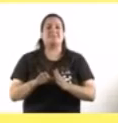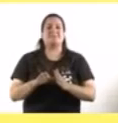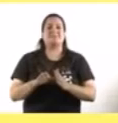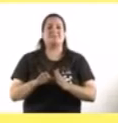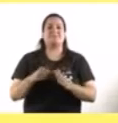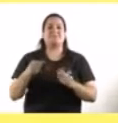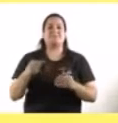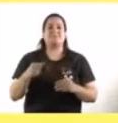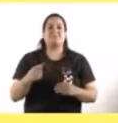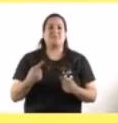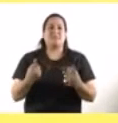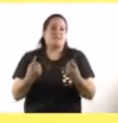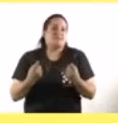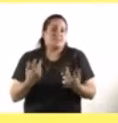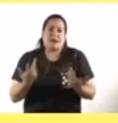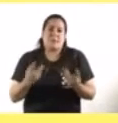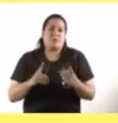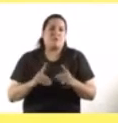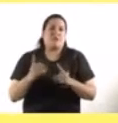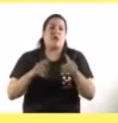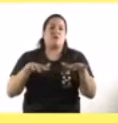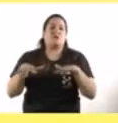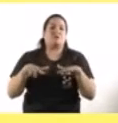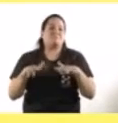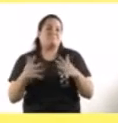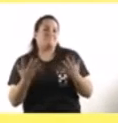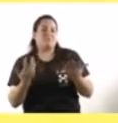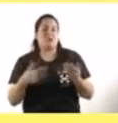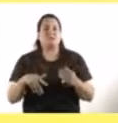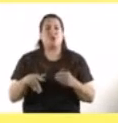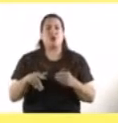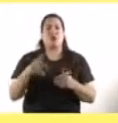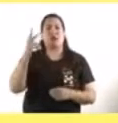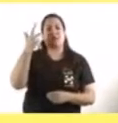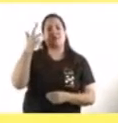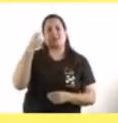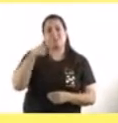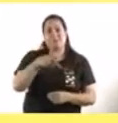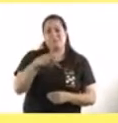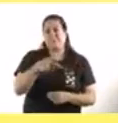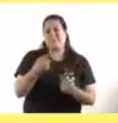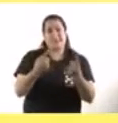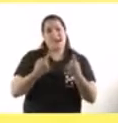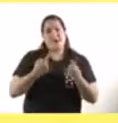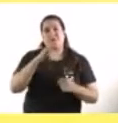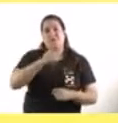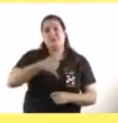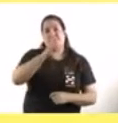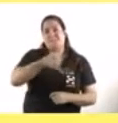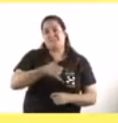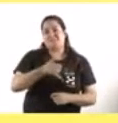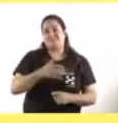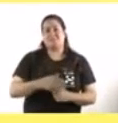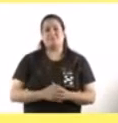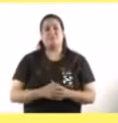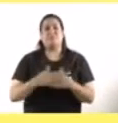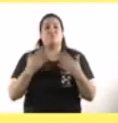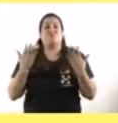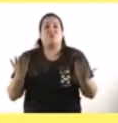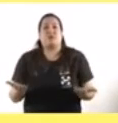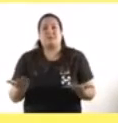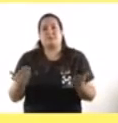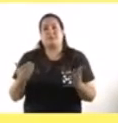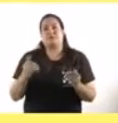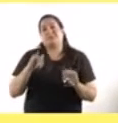casos justamente que los aislamientos se produzcan en lugares de estas características como hoteles, y por eso vamos a tener que ir